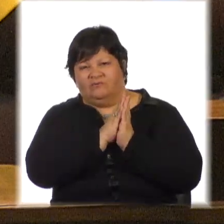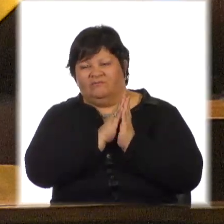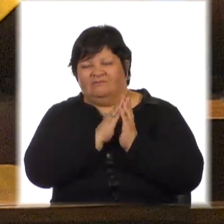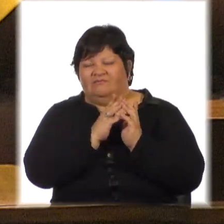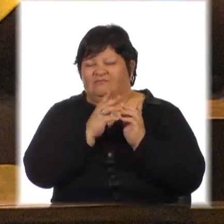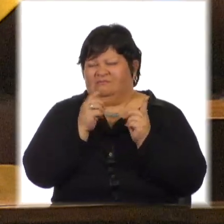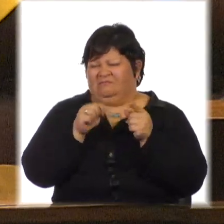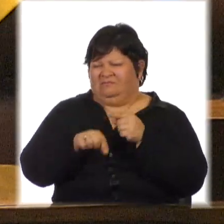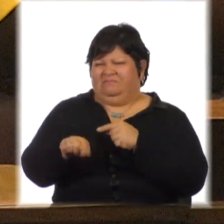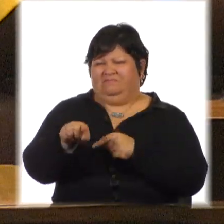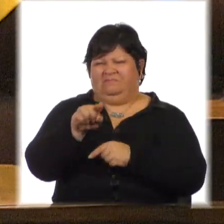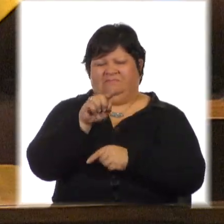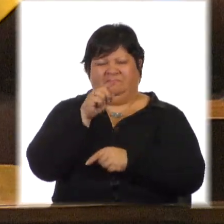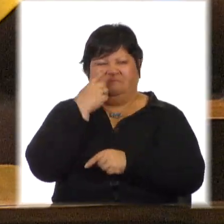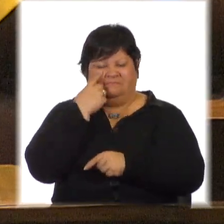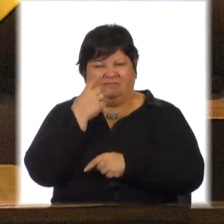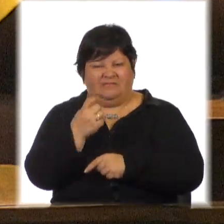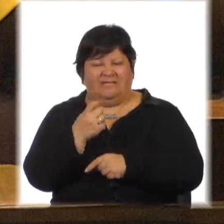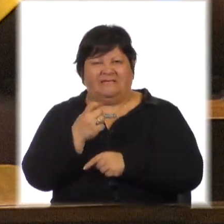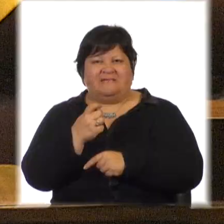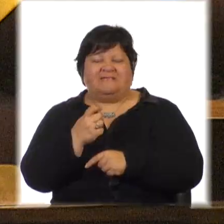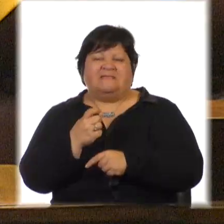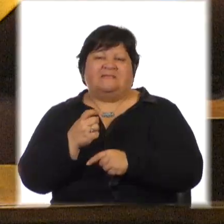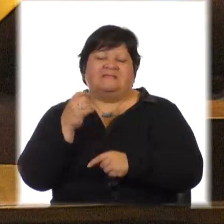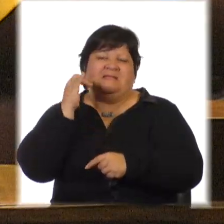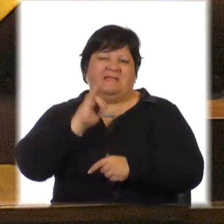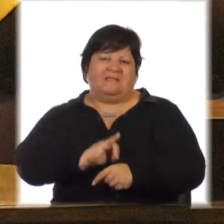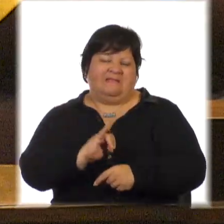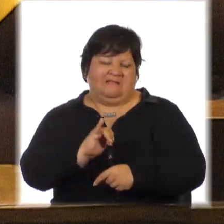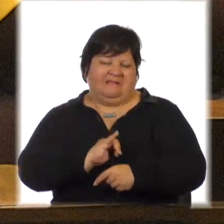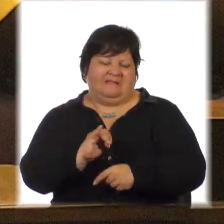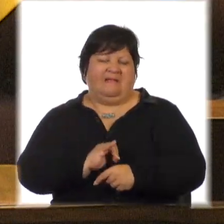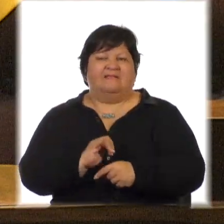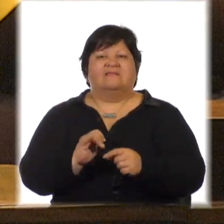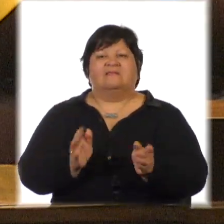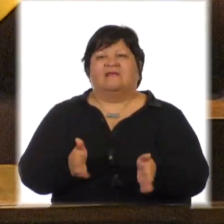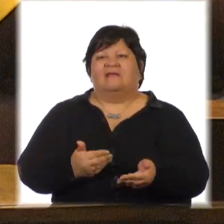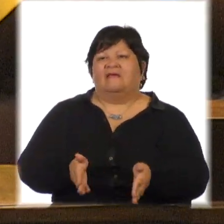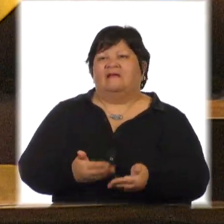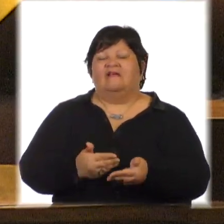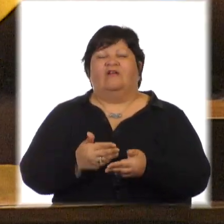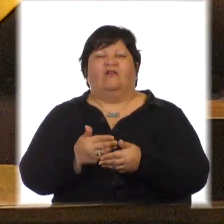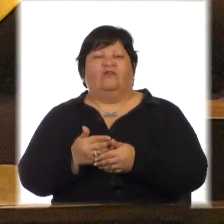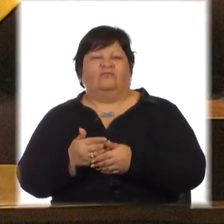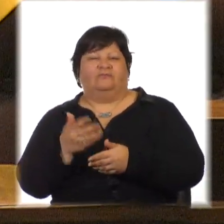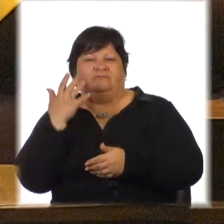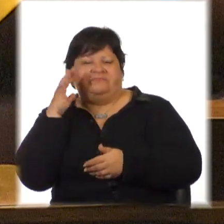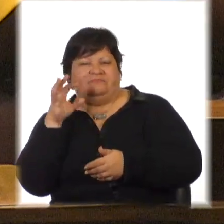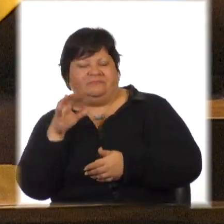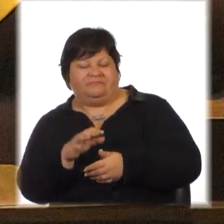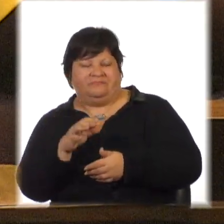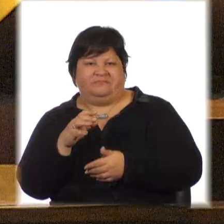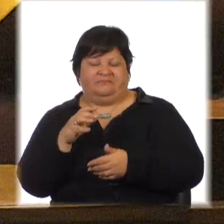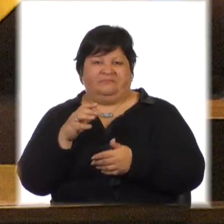la discriminación por identidad de género, la demonización, la transfobia, etcétera, etcétera.